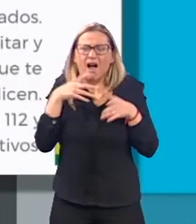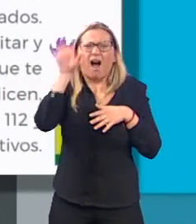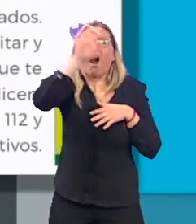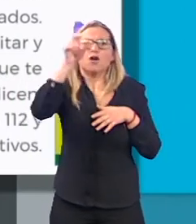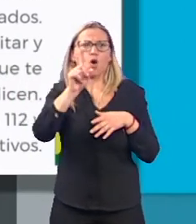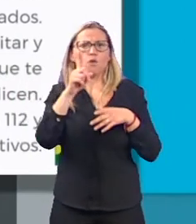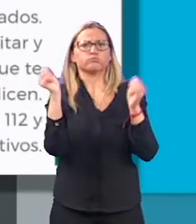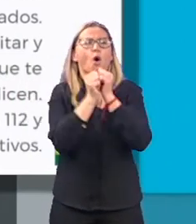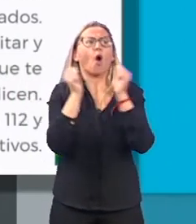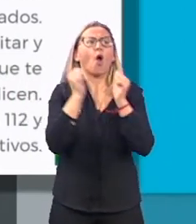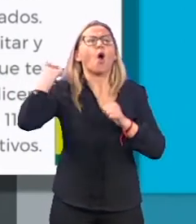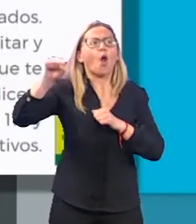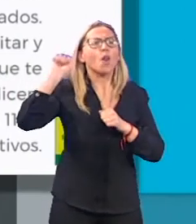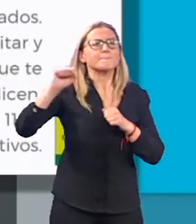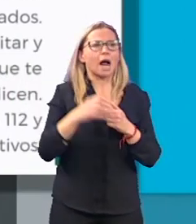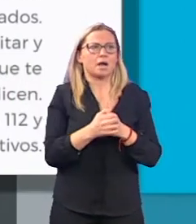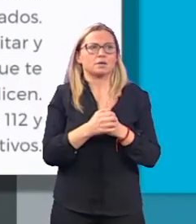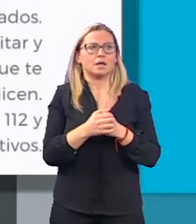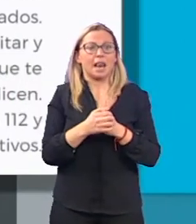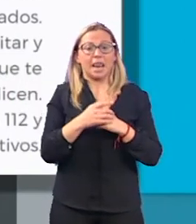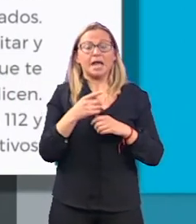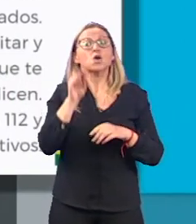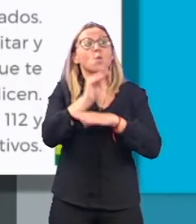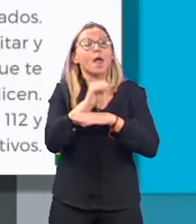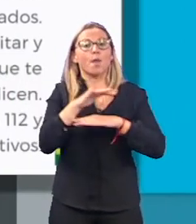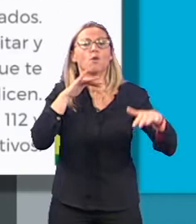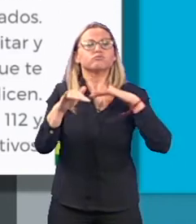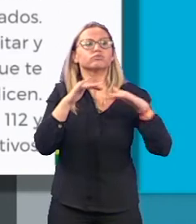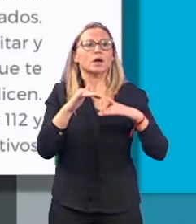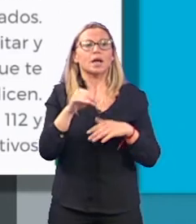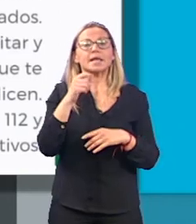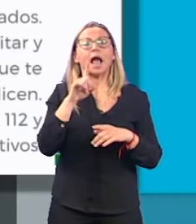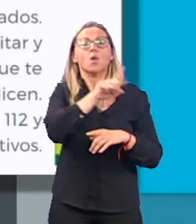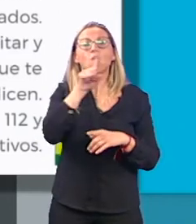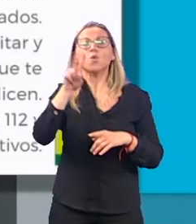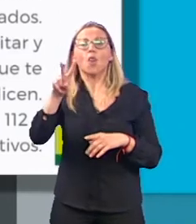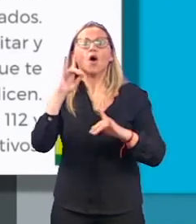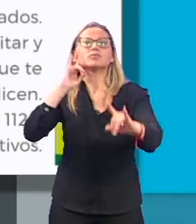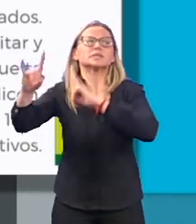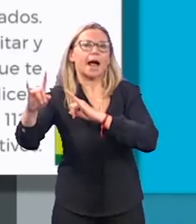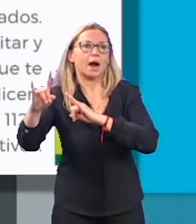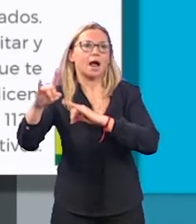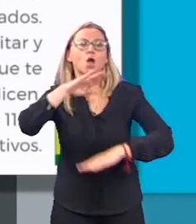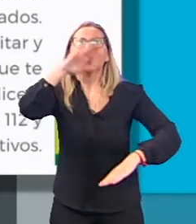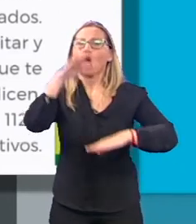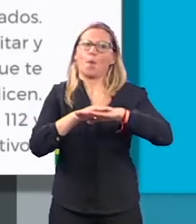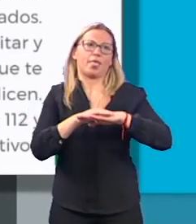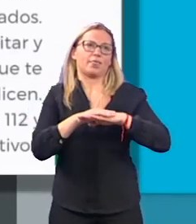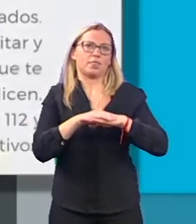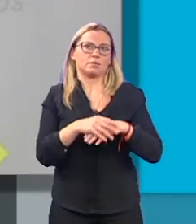localicen. Ojo con las réplicas. Llama al 112 y sigue las instrucciones de los operativos.